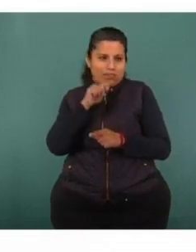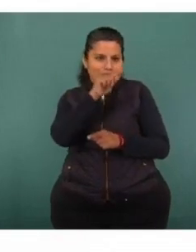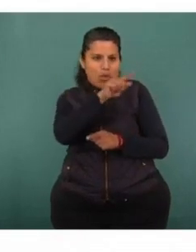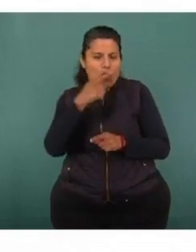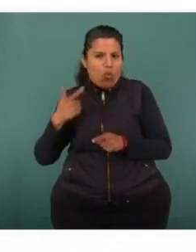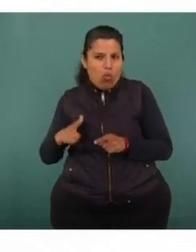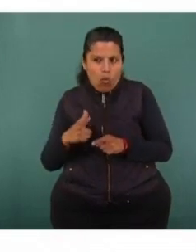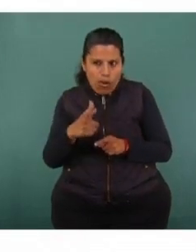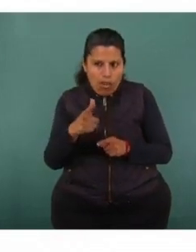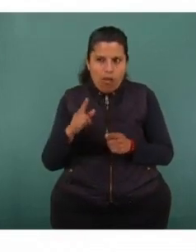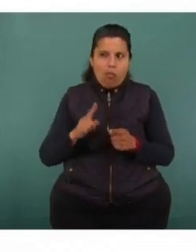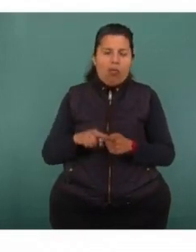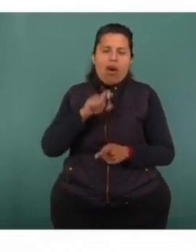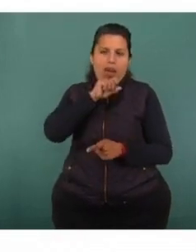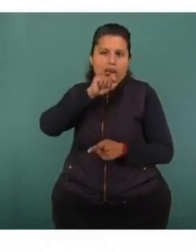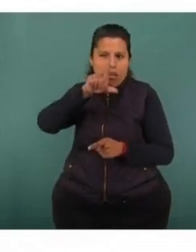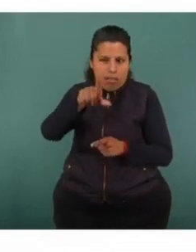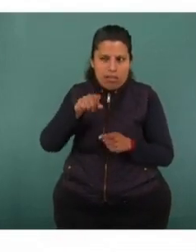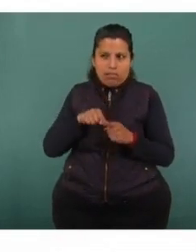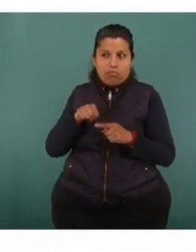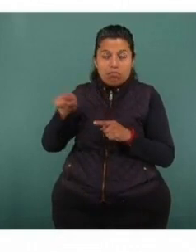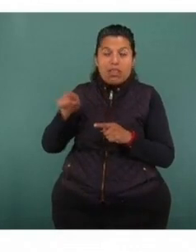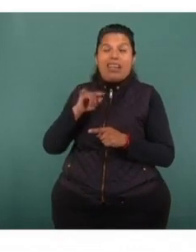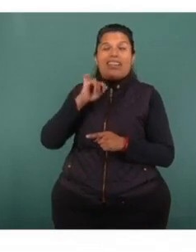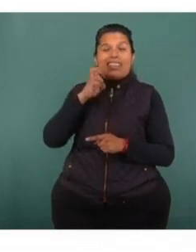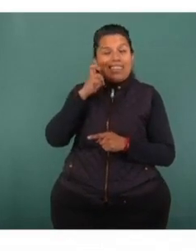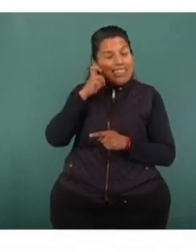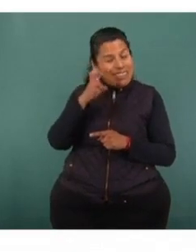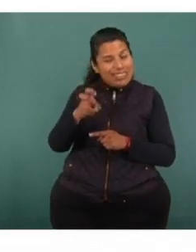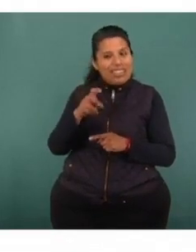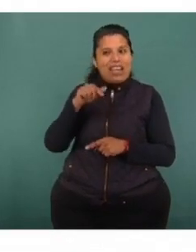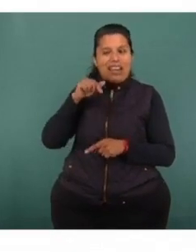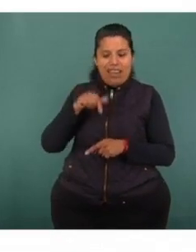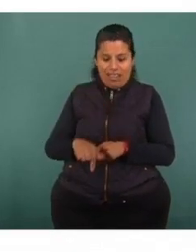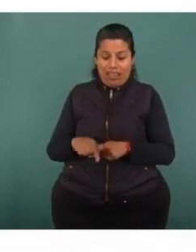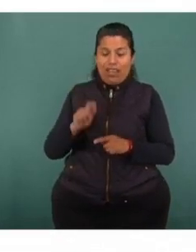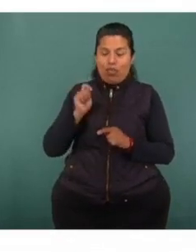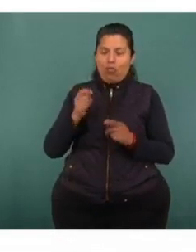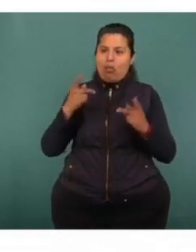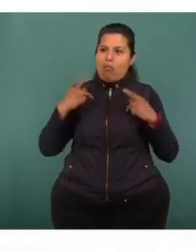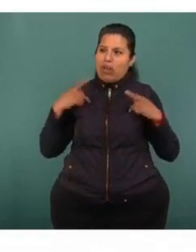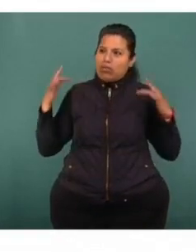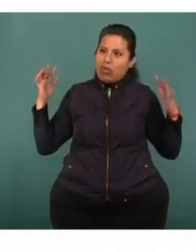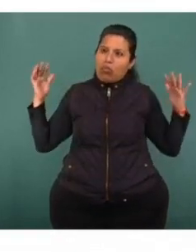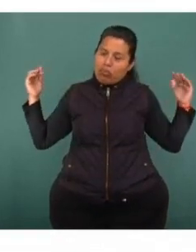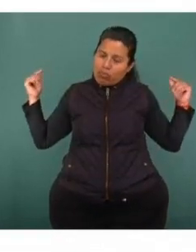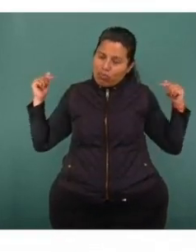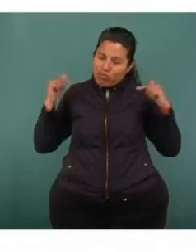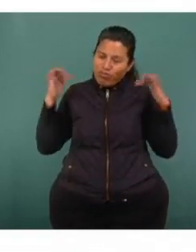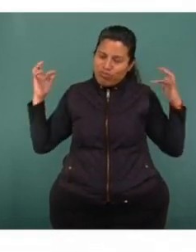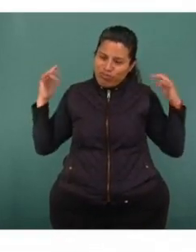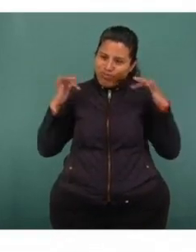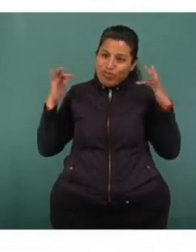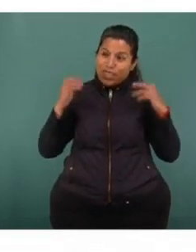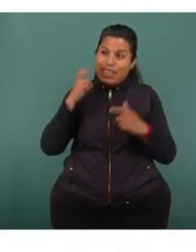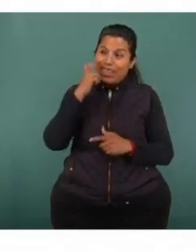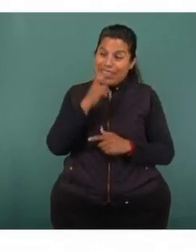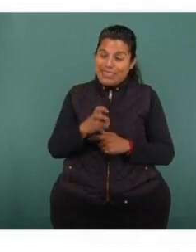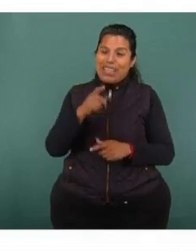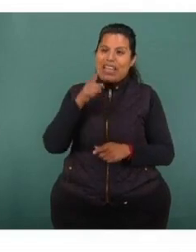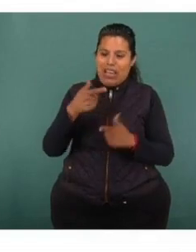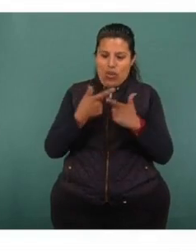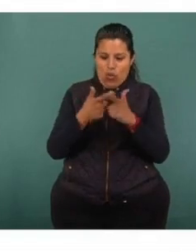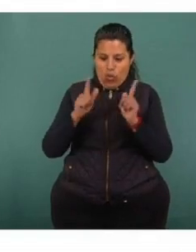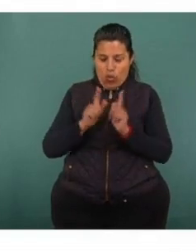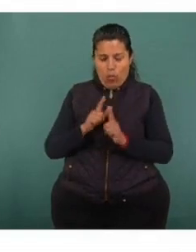Guanajuato, a Jalisco. Entonces, se convierte en un nudo de comunicaciones en la que la presencia de los